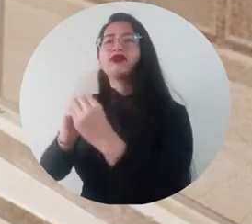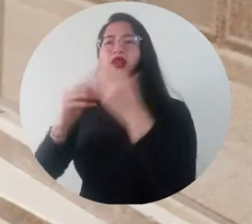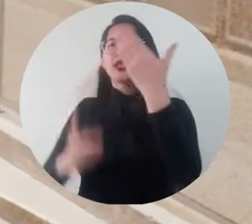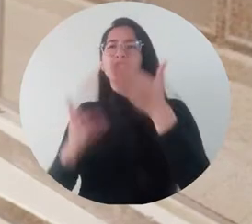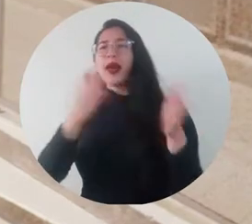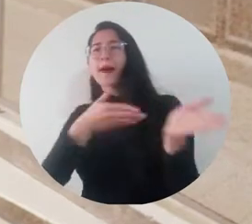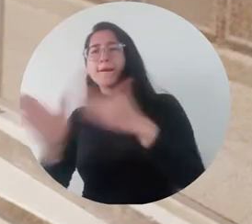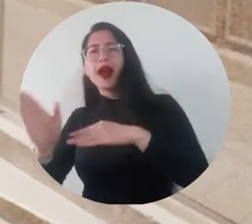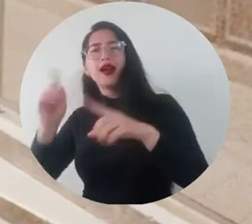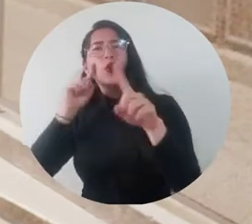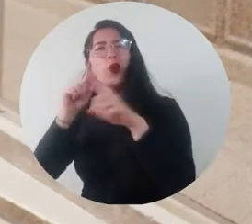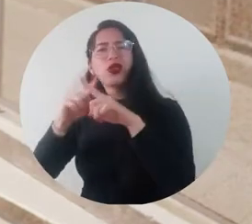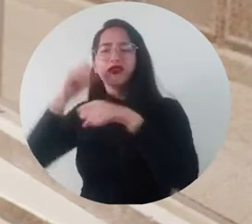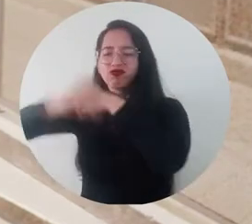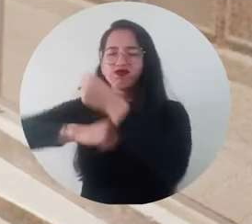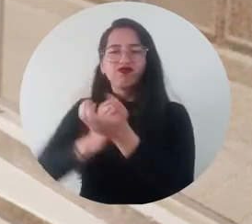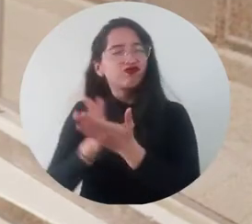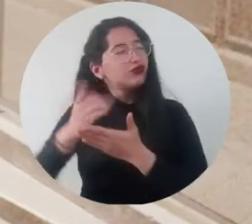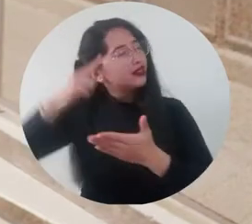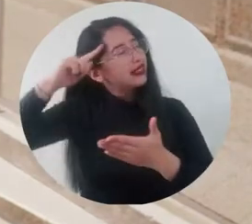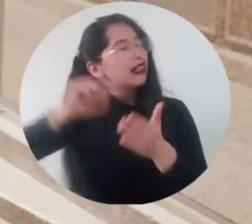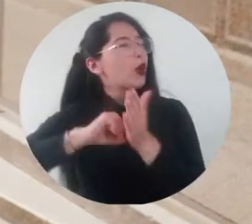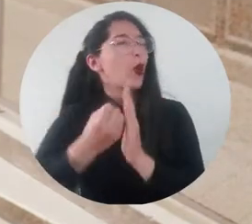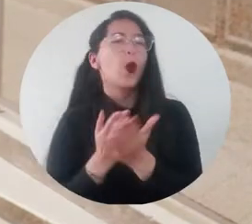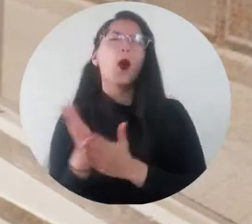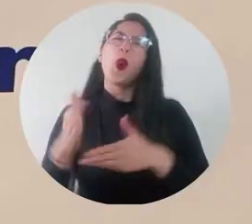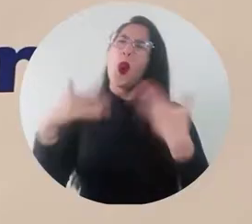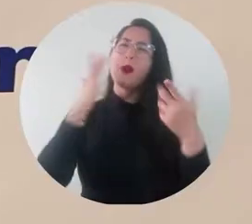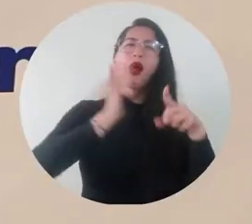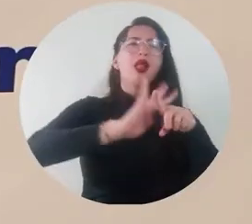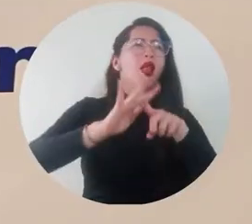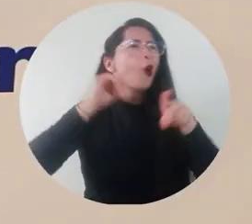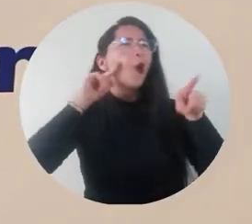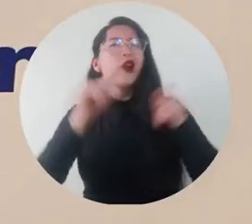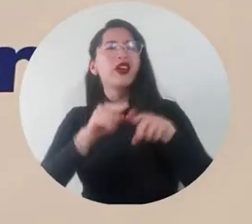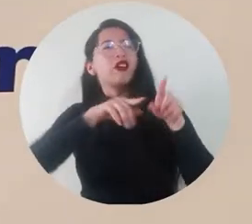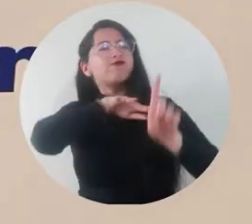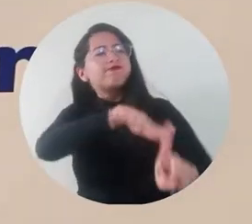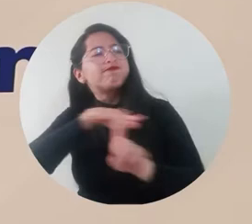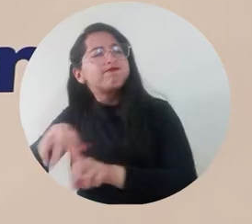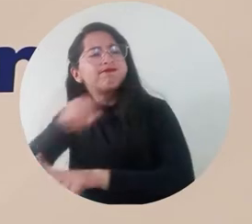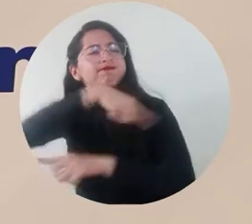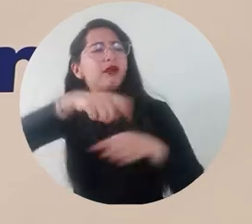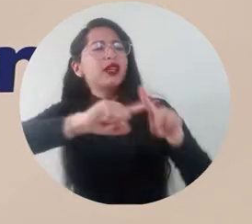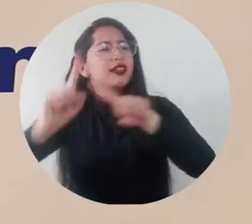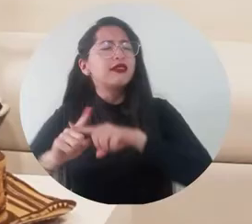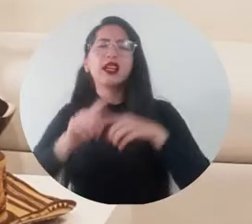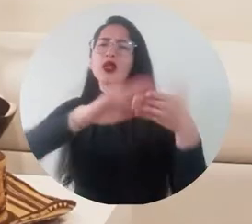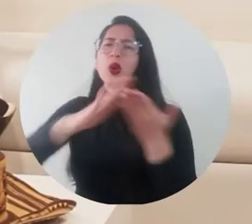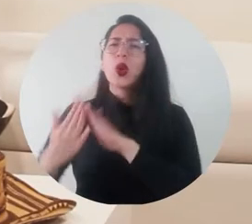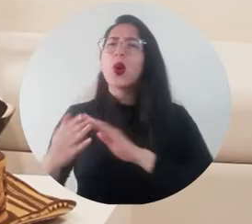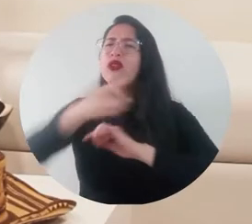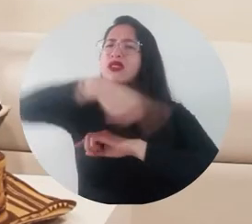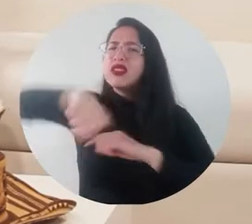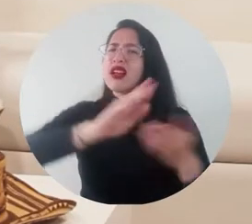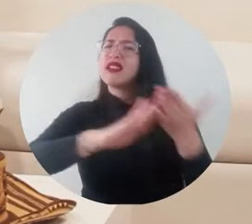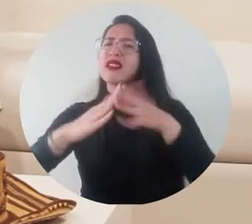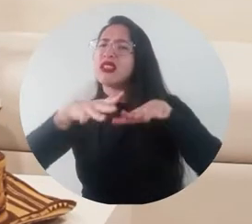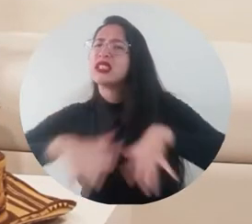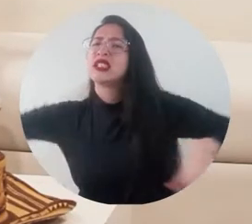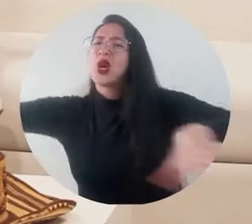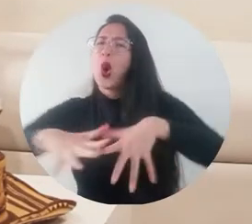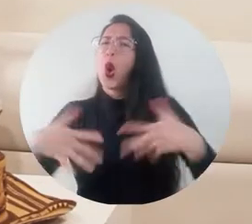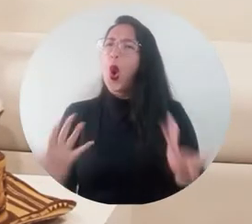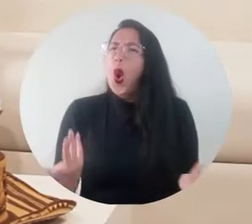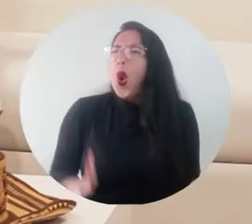concretar el Plan Especial de Salvaguardia en distintos ámbitos territoriales, en distintos ámbitos de gestión y eso es, digamos, una